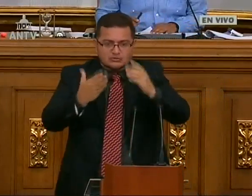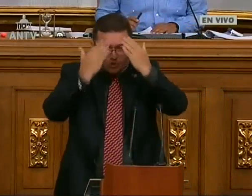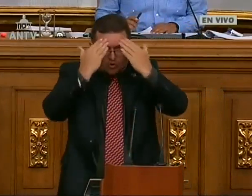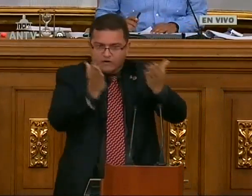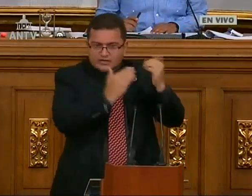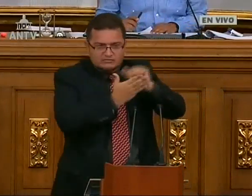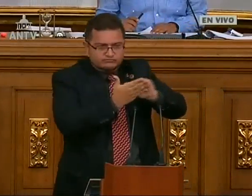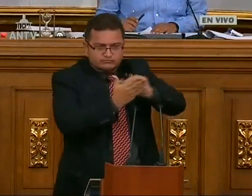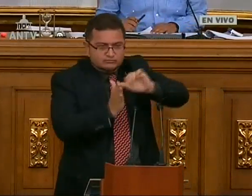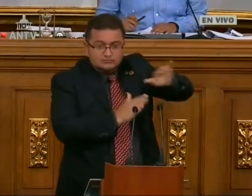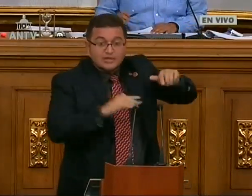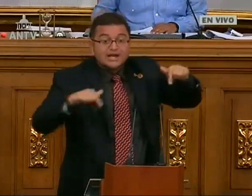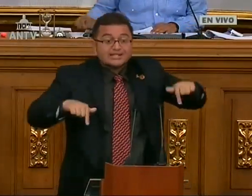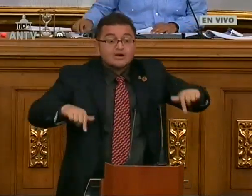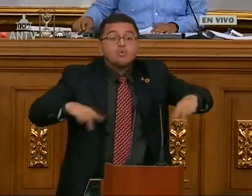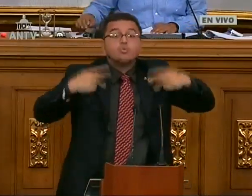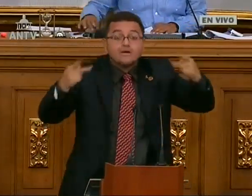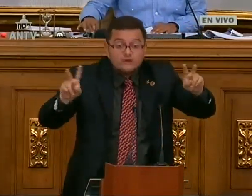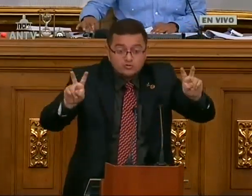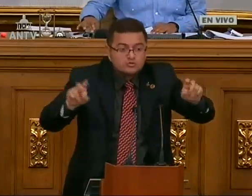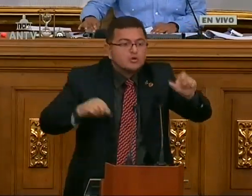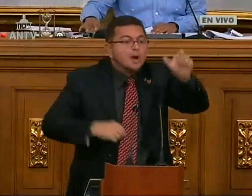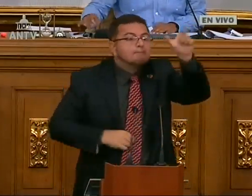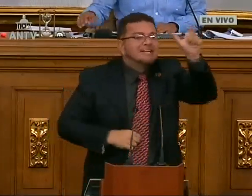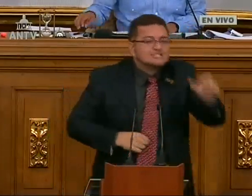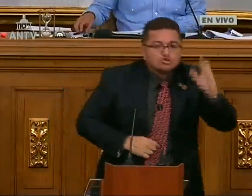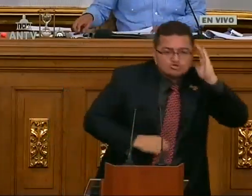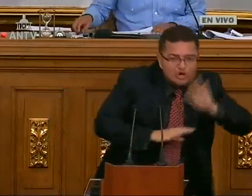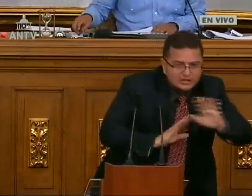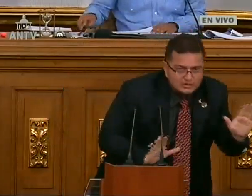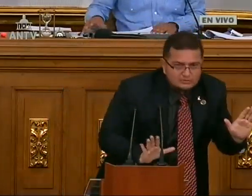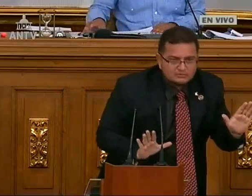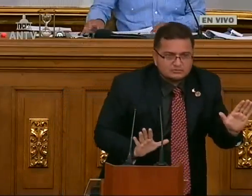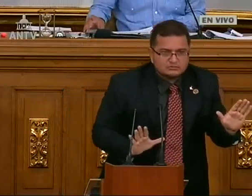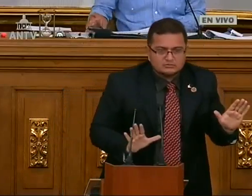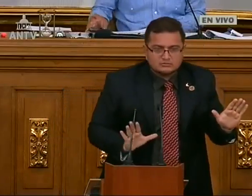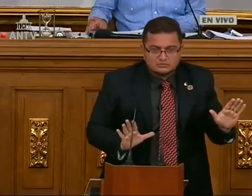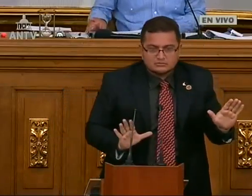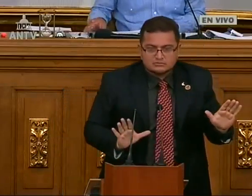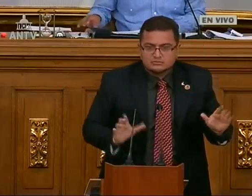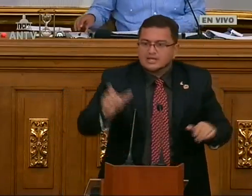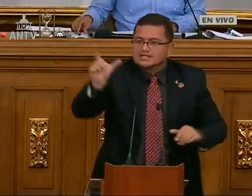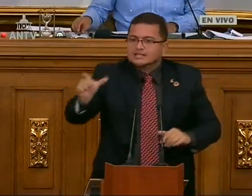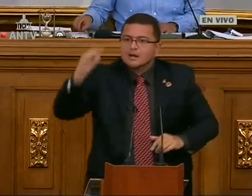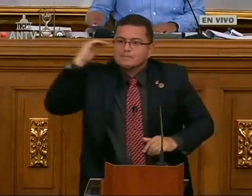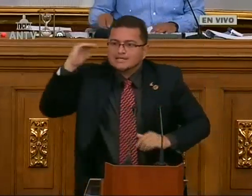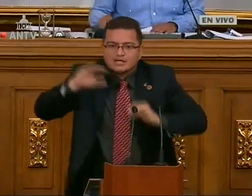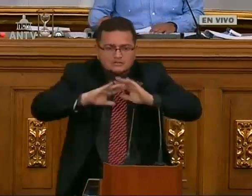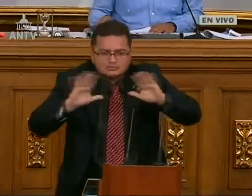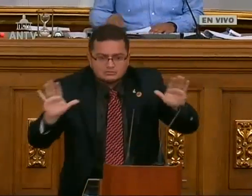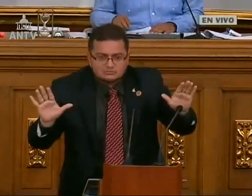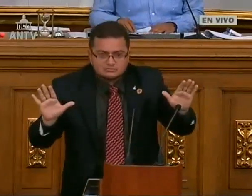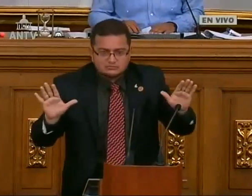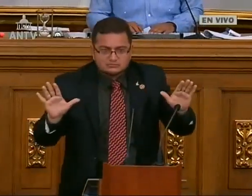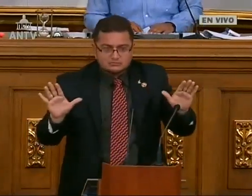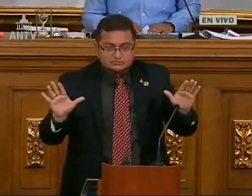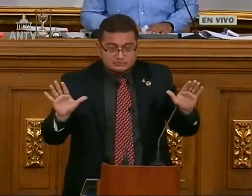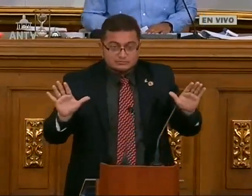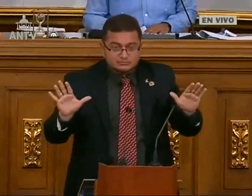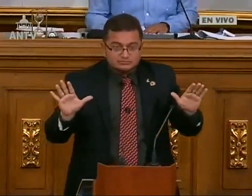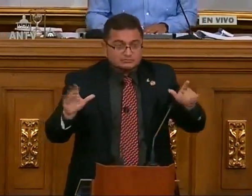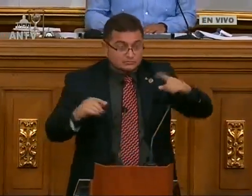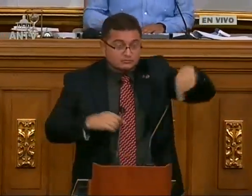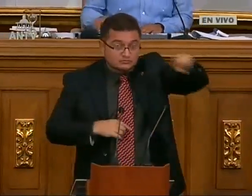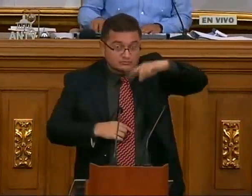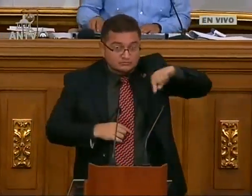Ese Término Ya Hay Que Borrarlo Debe Quedar En El Pasado Simplemente Se nos reconoce como personas sordas o